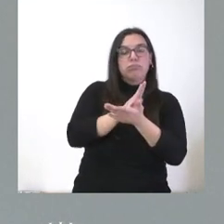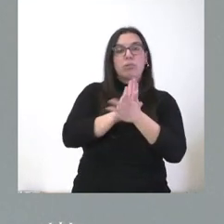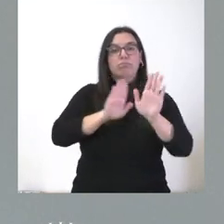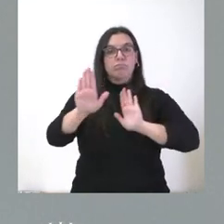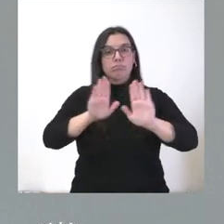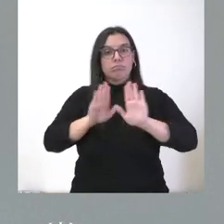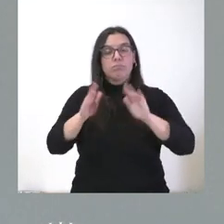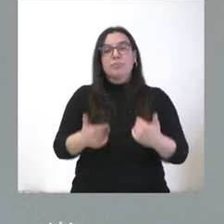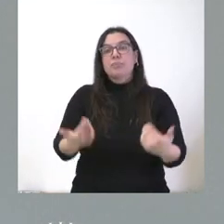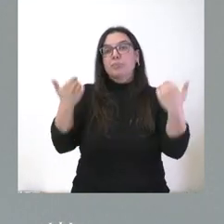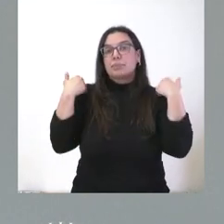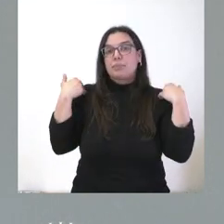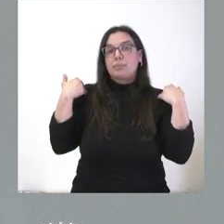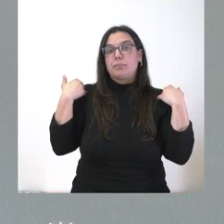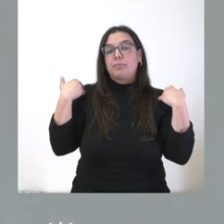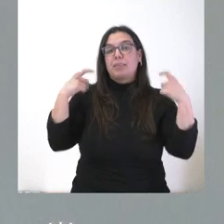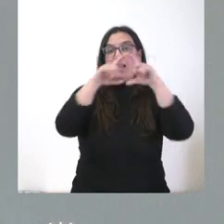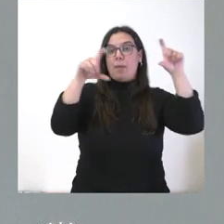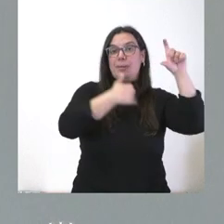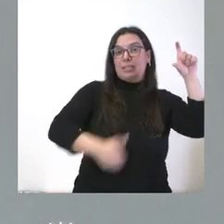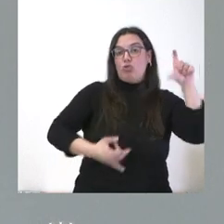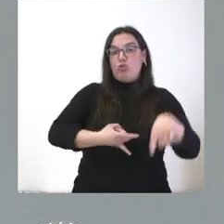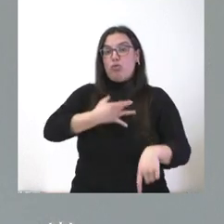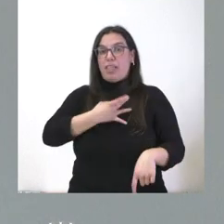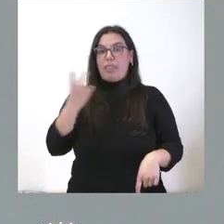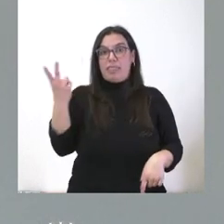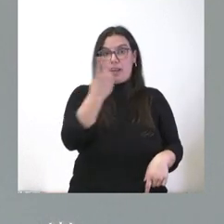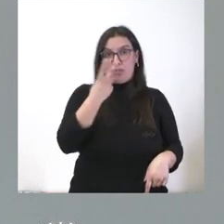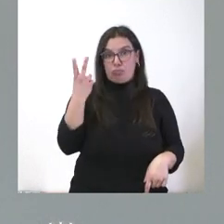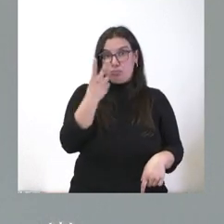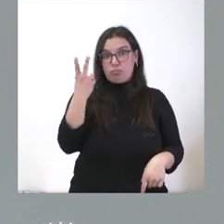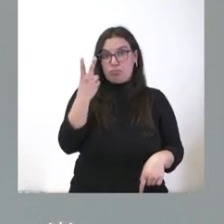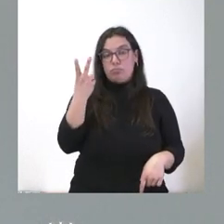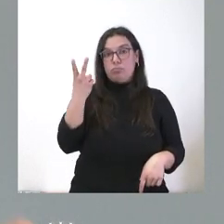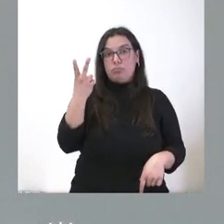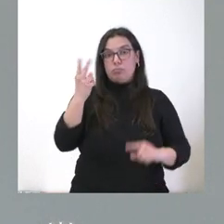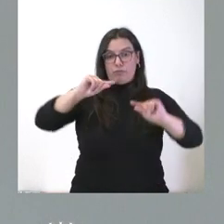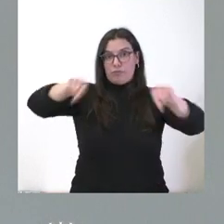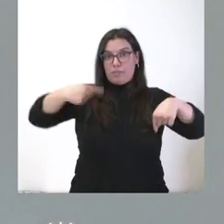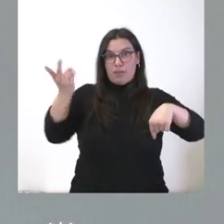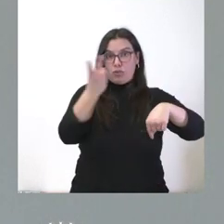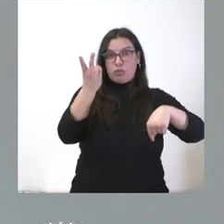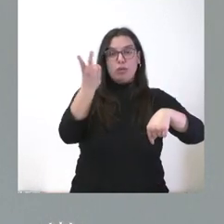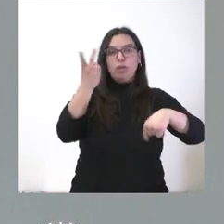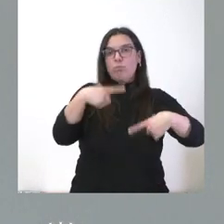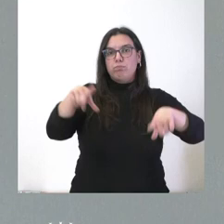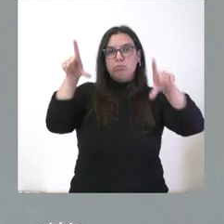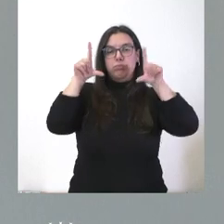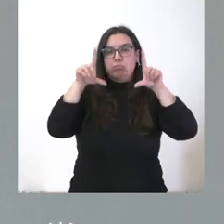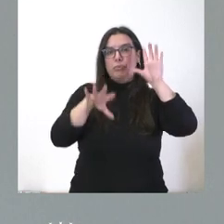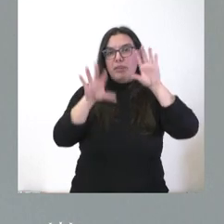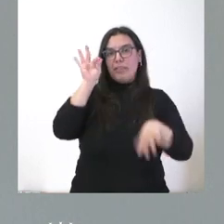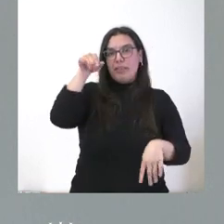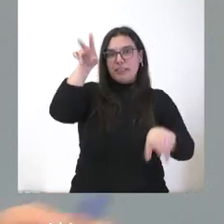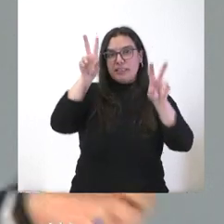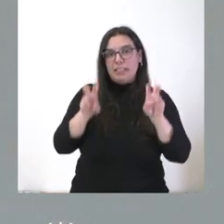corresponden a los agentes sociales que son los firmantes de la SAC y, por tanto, son ellos los protagonistas en esta